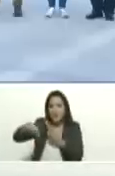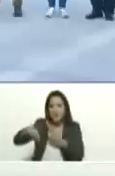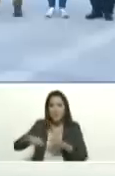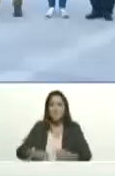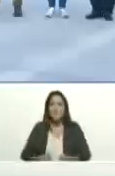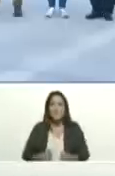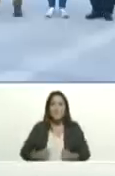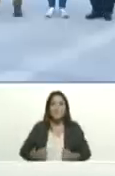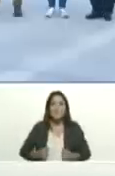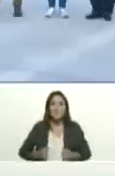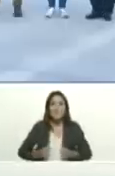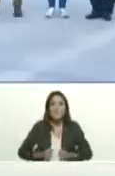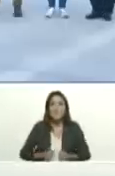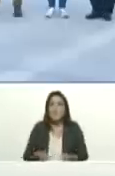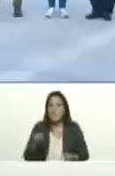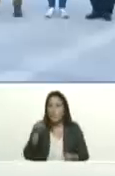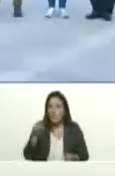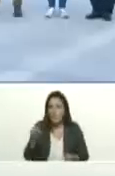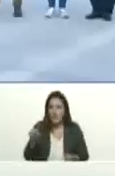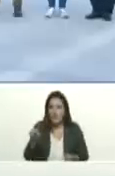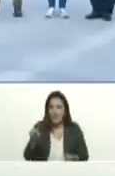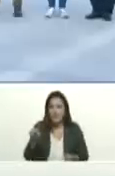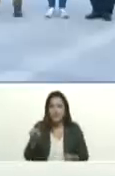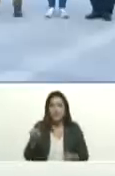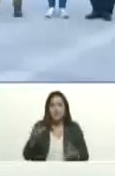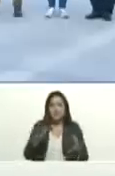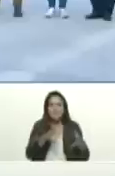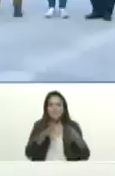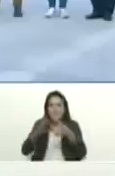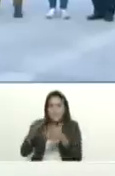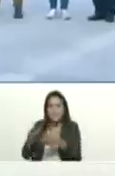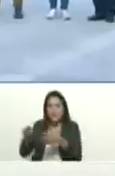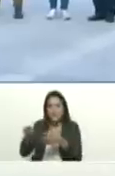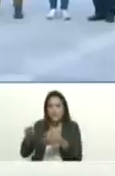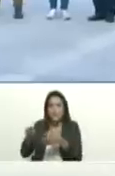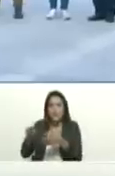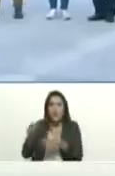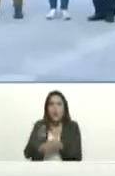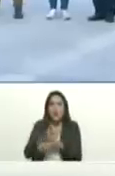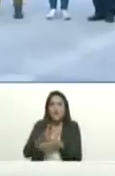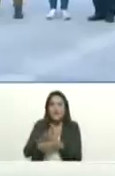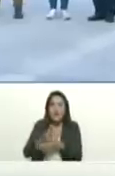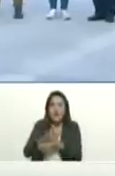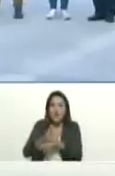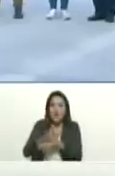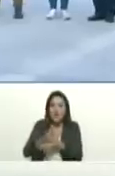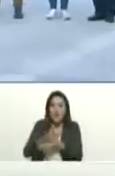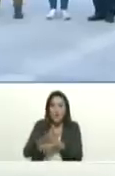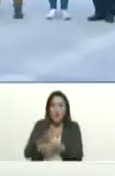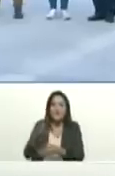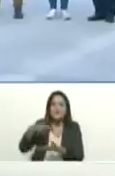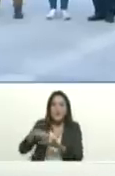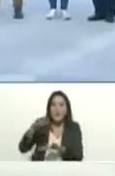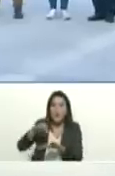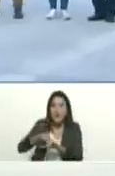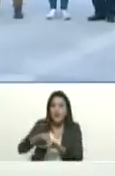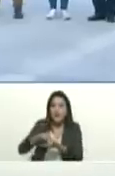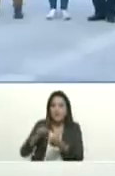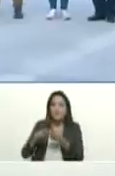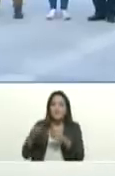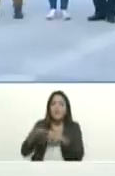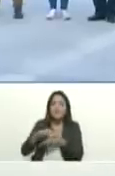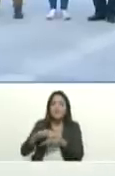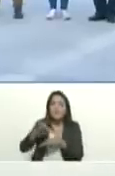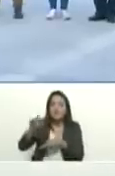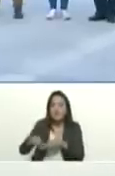allá se encuentran como un solo equipo el gobernador del estado Miranda el ministro de agua